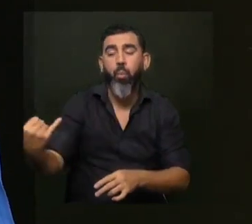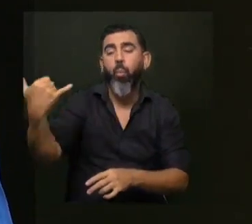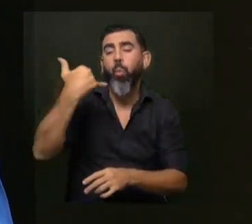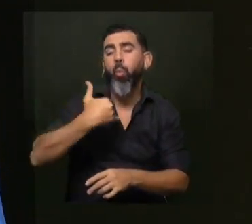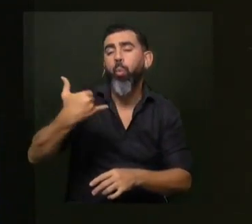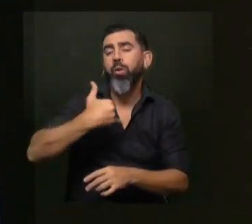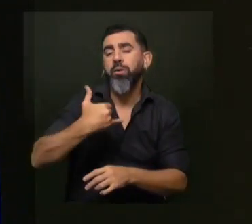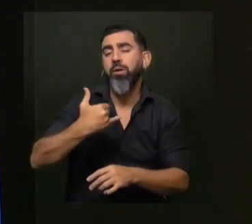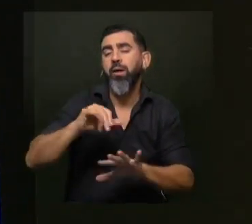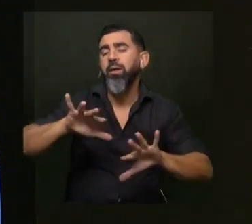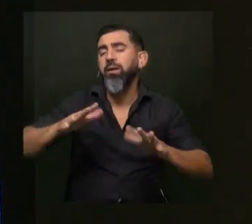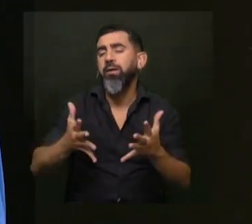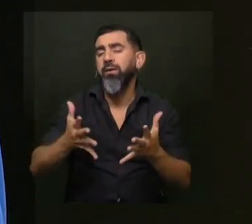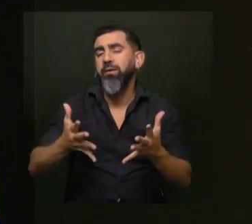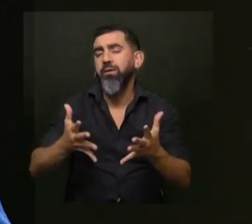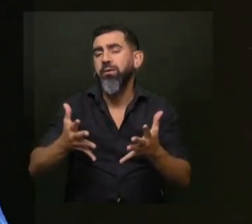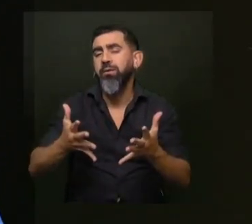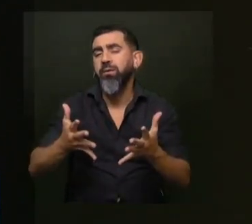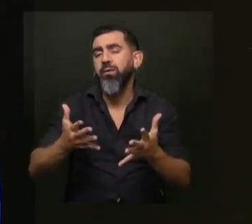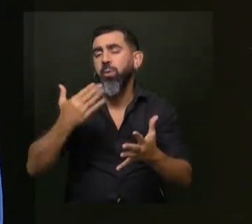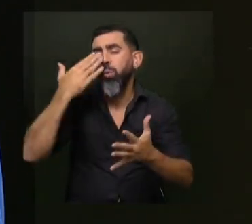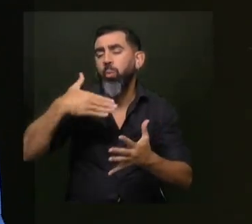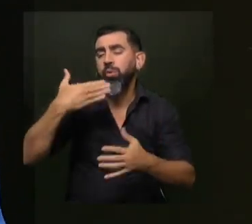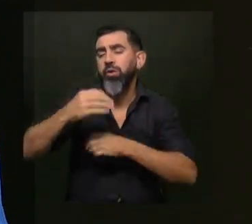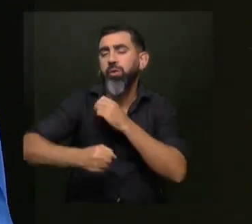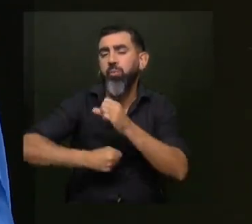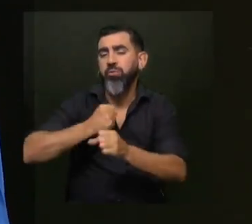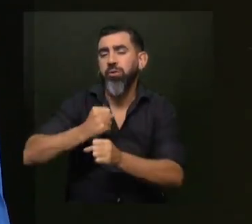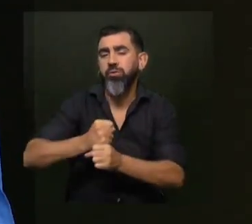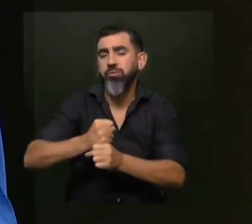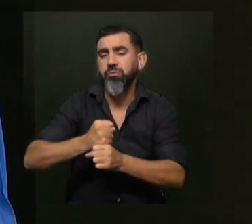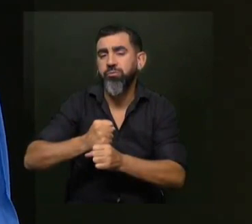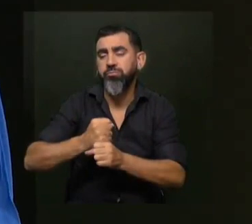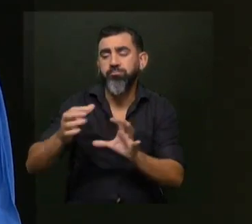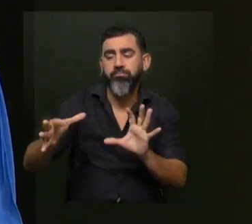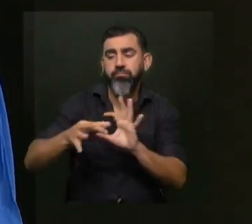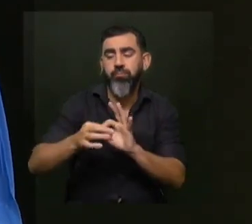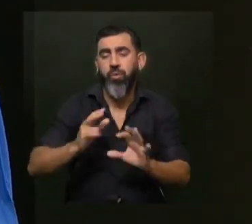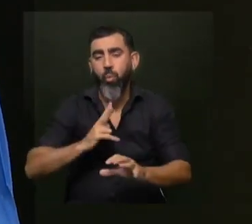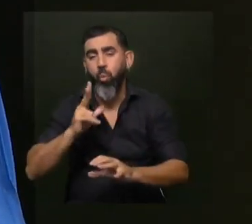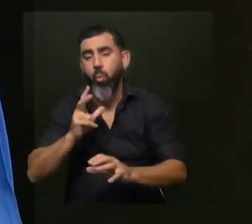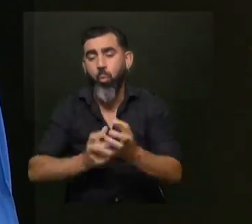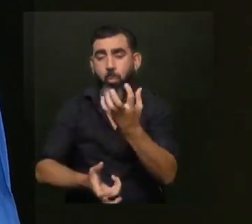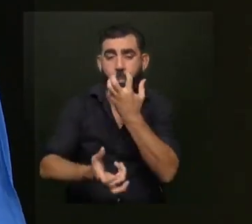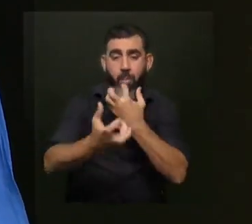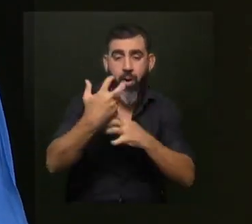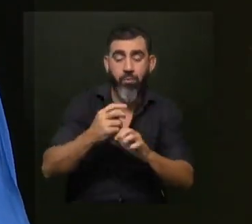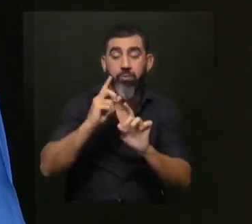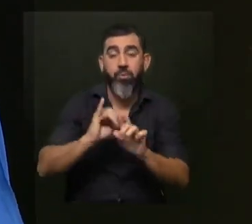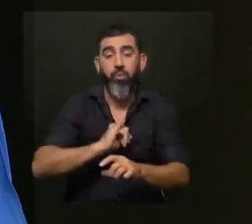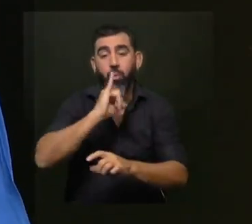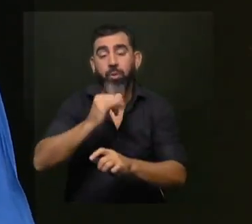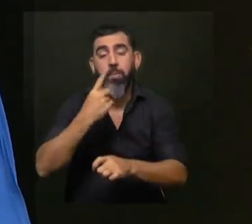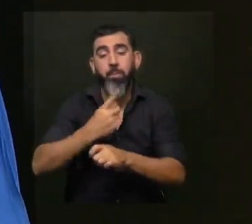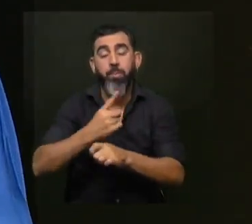Nadia, primero nos cuenta qué pasó, qué pasó últimamente en los últimos años con ese vínculo humano-animal y nos cuenta los